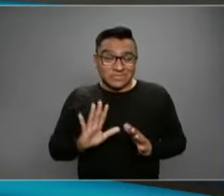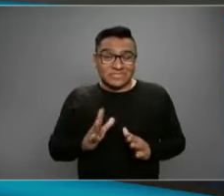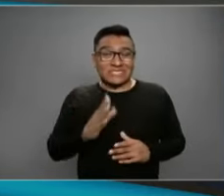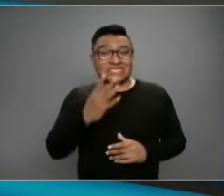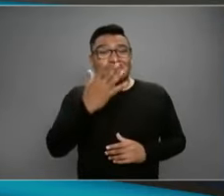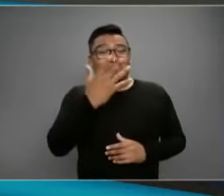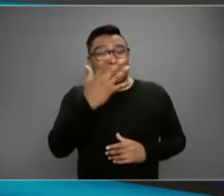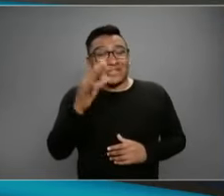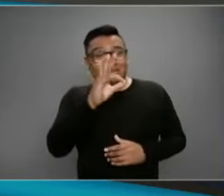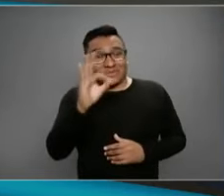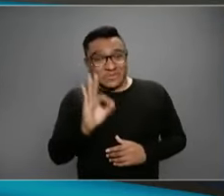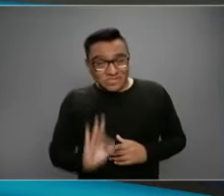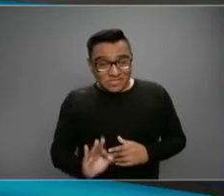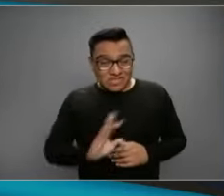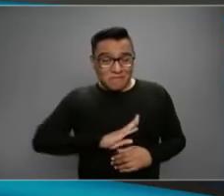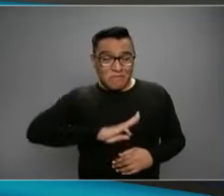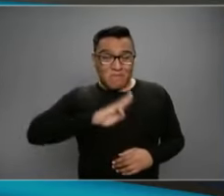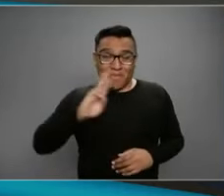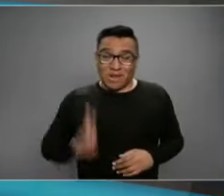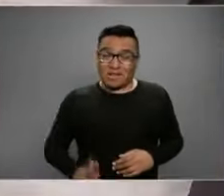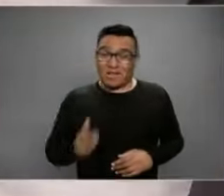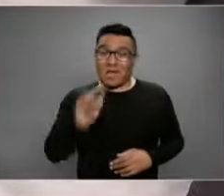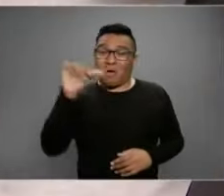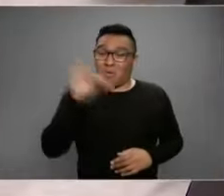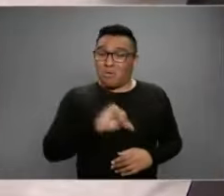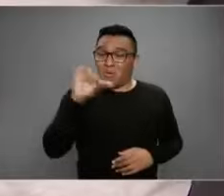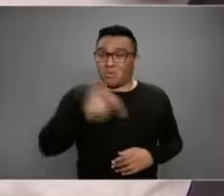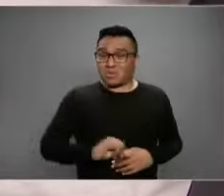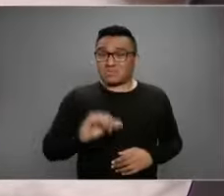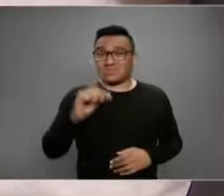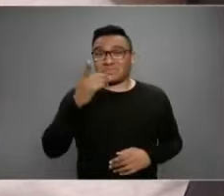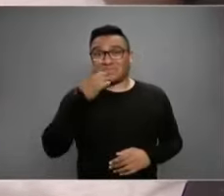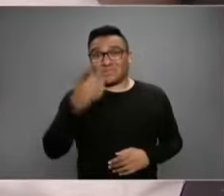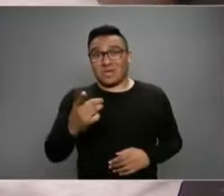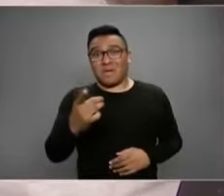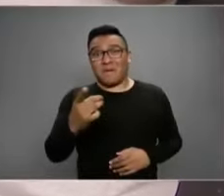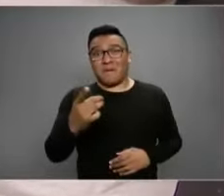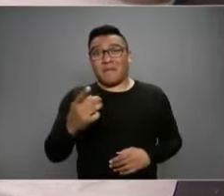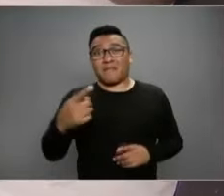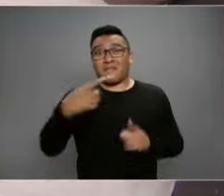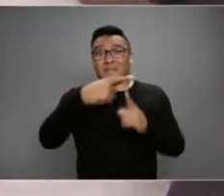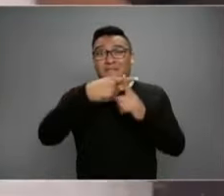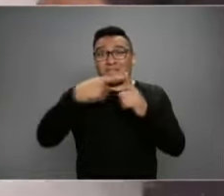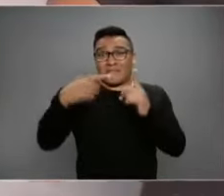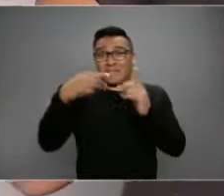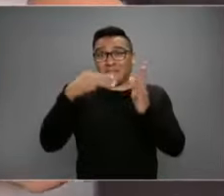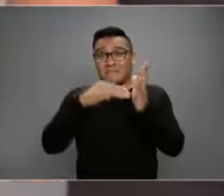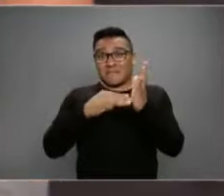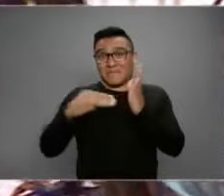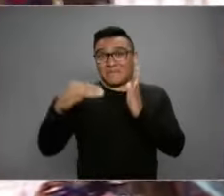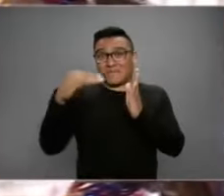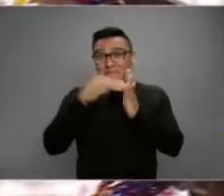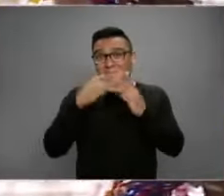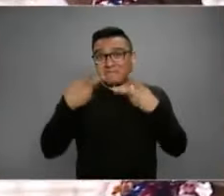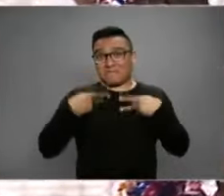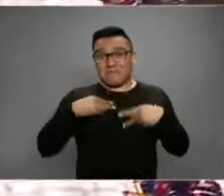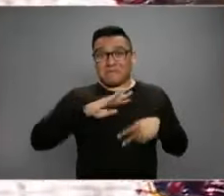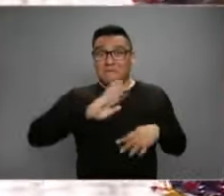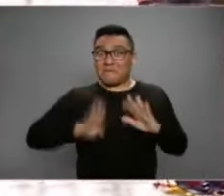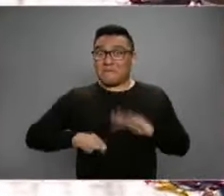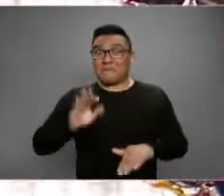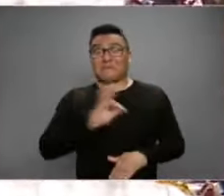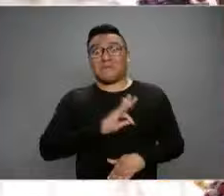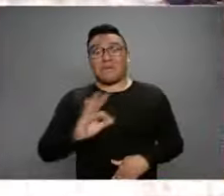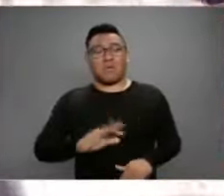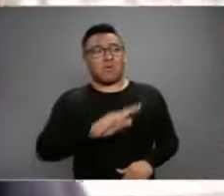letalidad, ahorita estaríamos hablando de cerca de medio millón de personas que hubieran perdido la vida. O sea que como dice